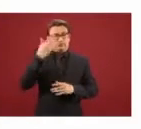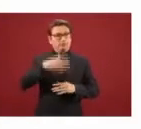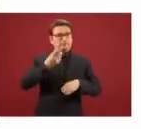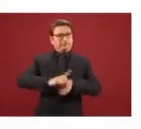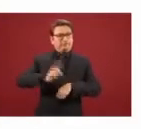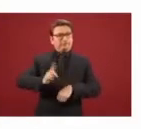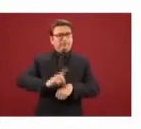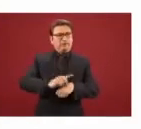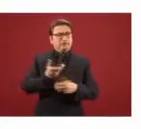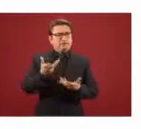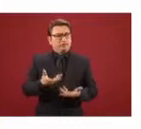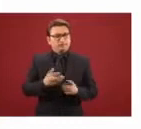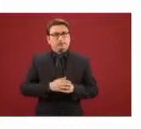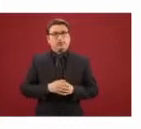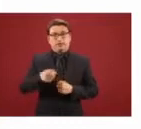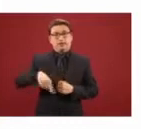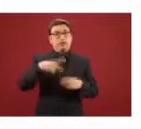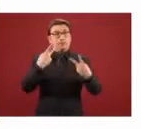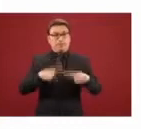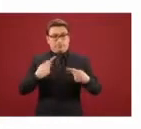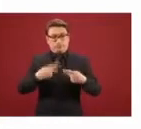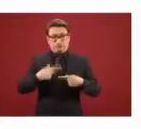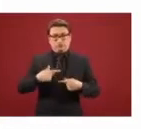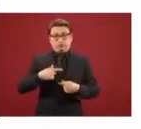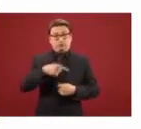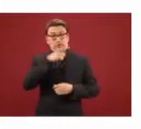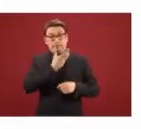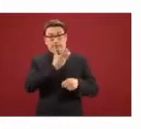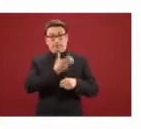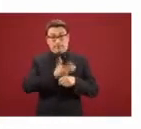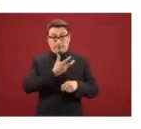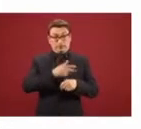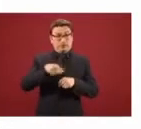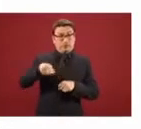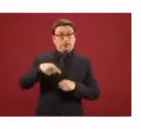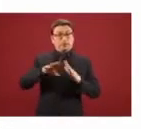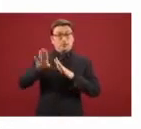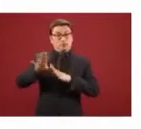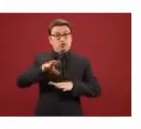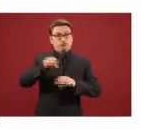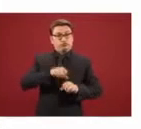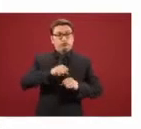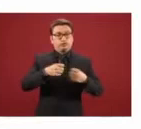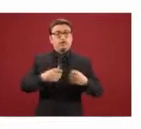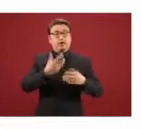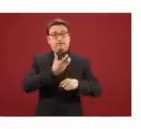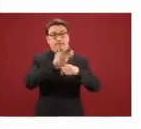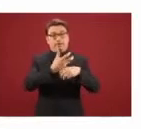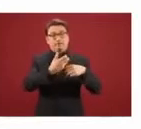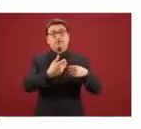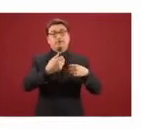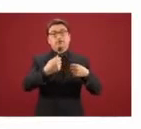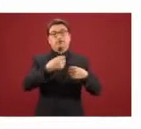días de aprehensiones por parte de las autoridades norteamericanas en su territorio, es decir, en la frontera sur de Estados Unidos, norte de